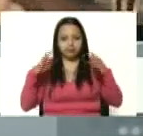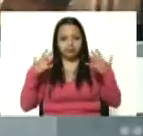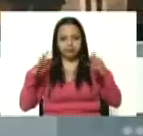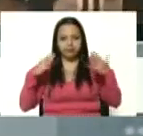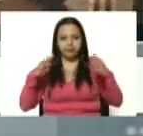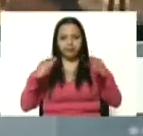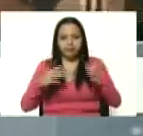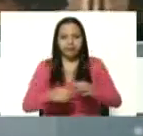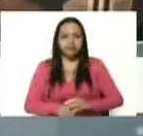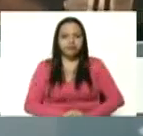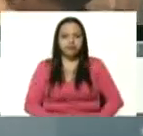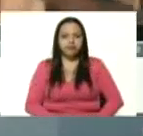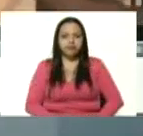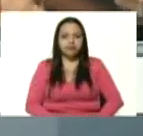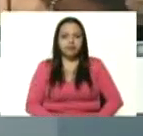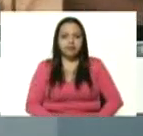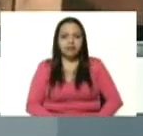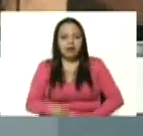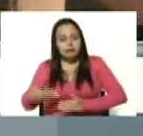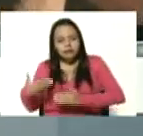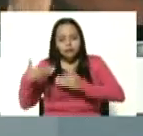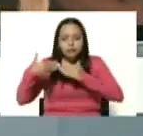bueno al pasar los años